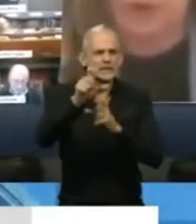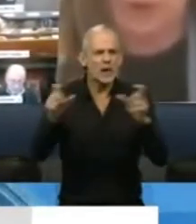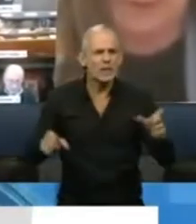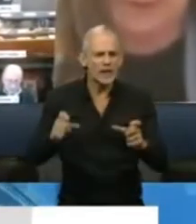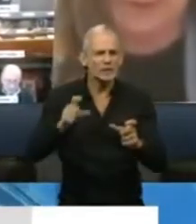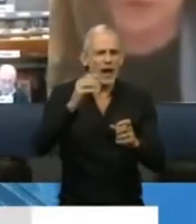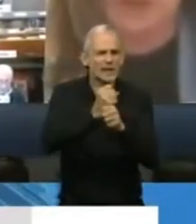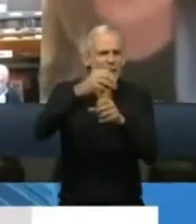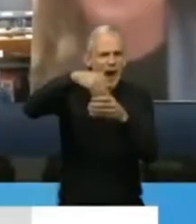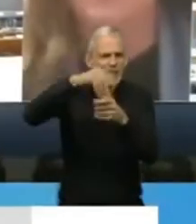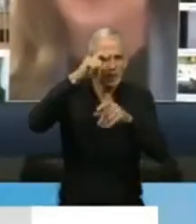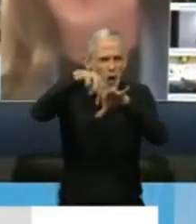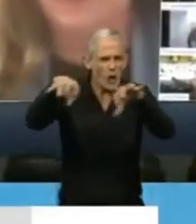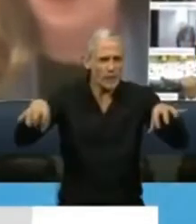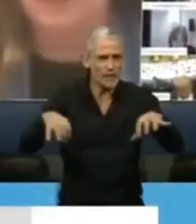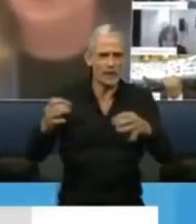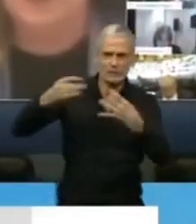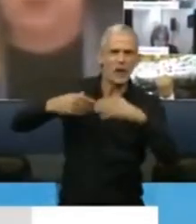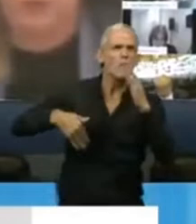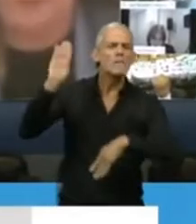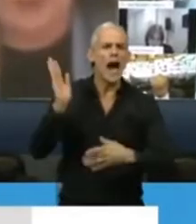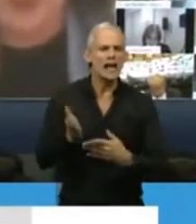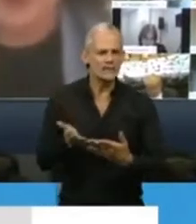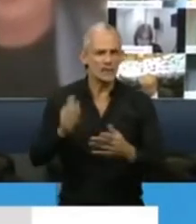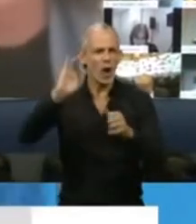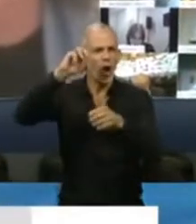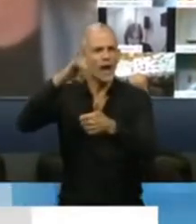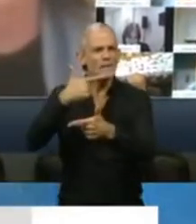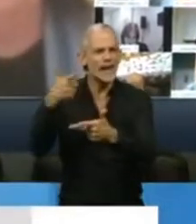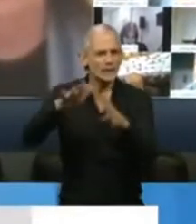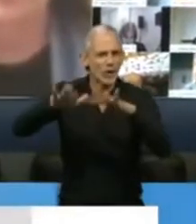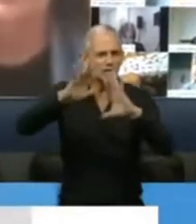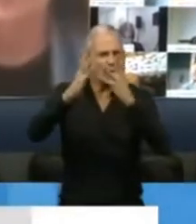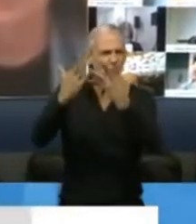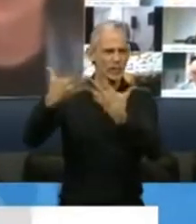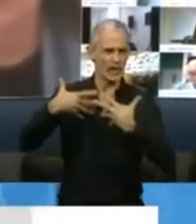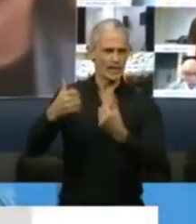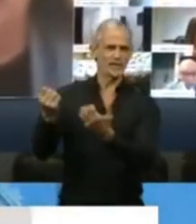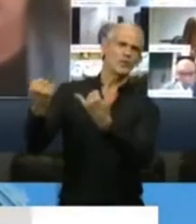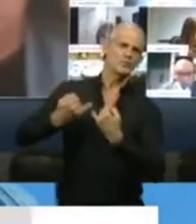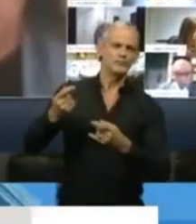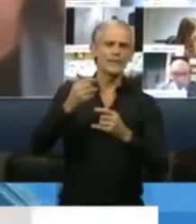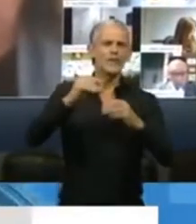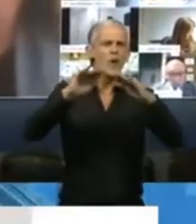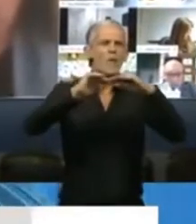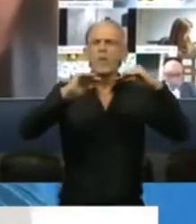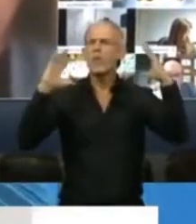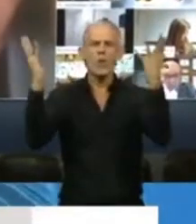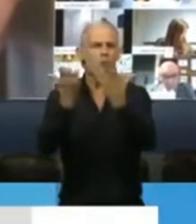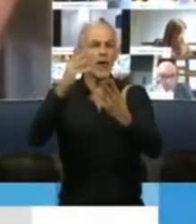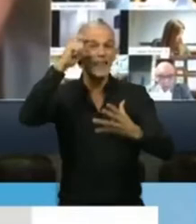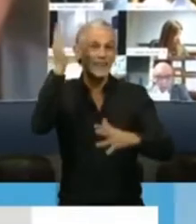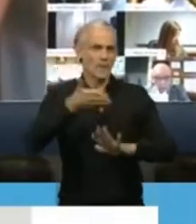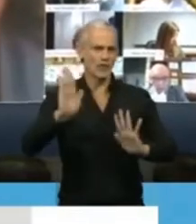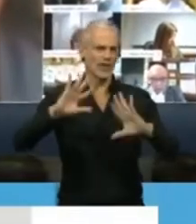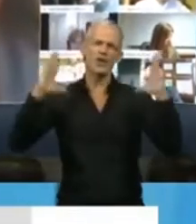entre el personal de la salud. Los datos aportados por la Organización Mundial de la Salud indiquen que el promedio mundial está en el 10%